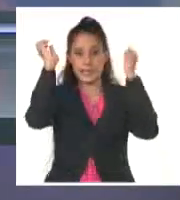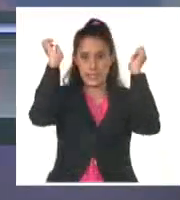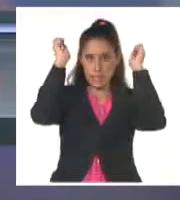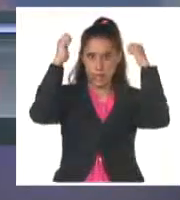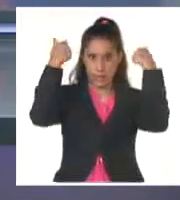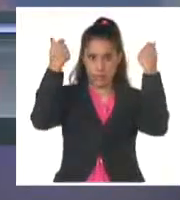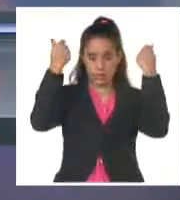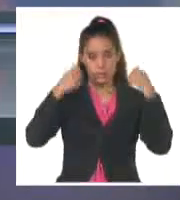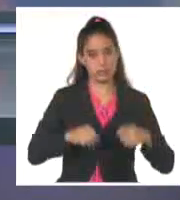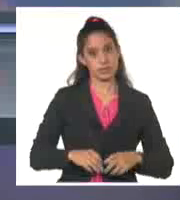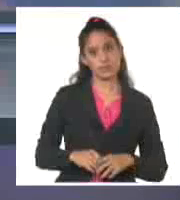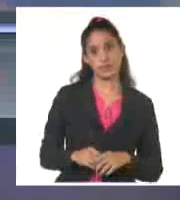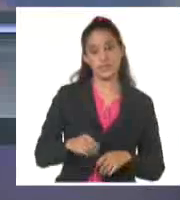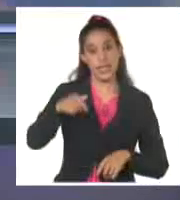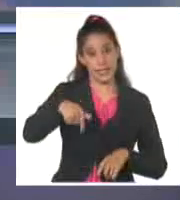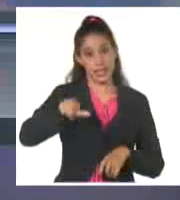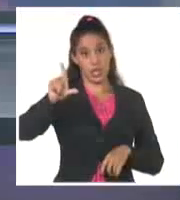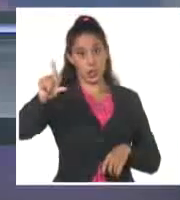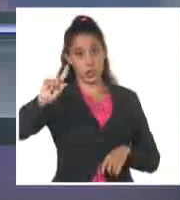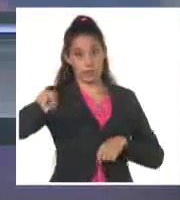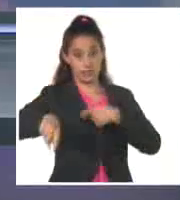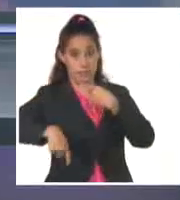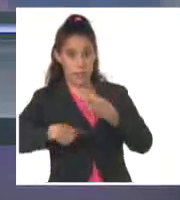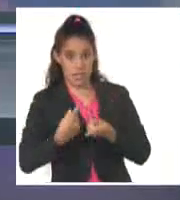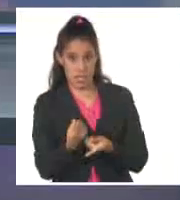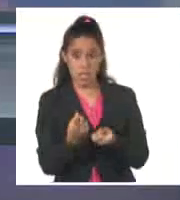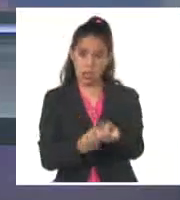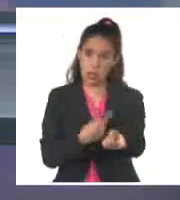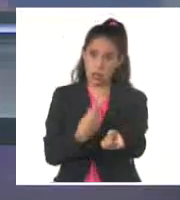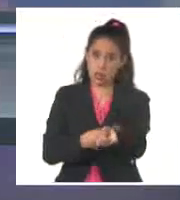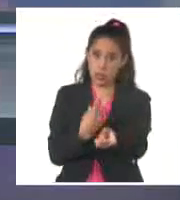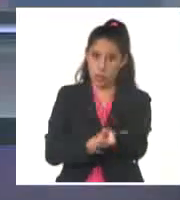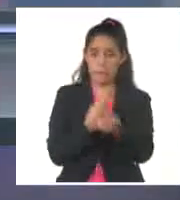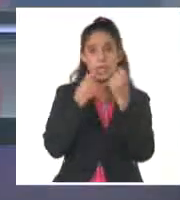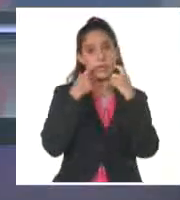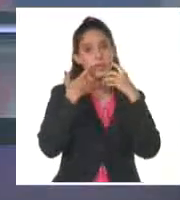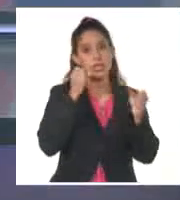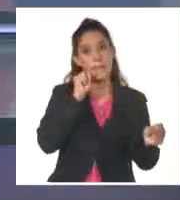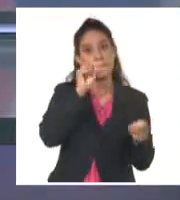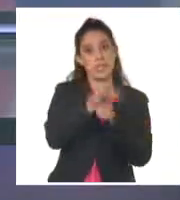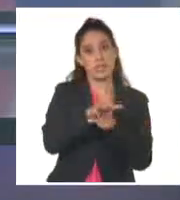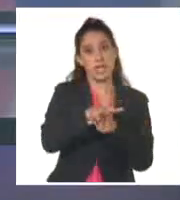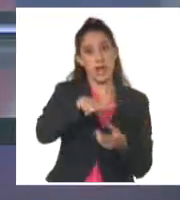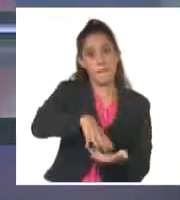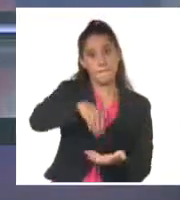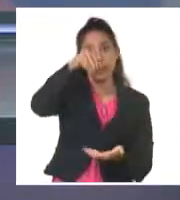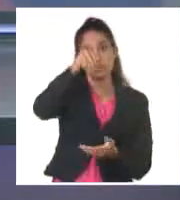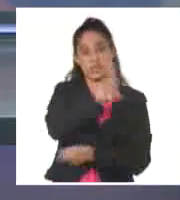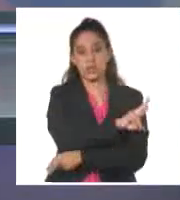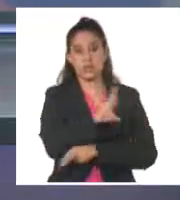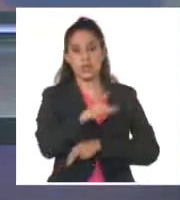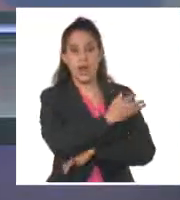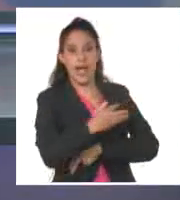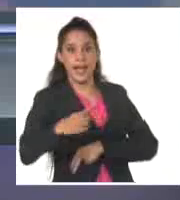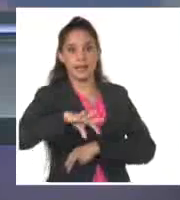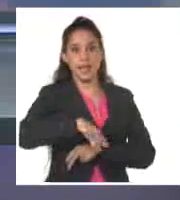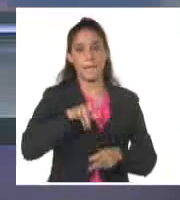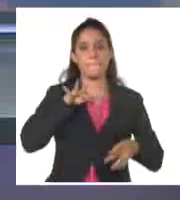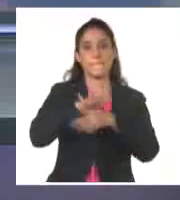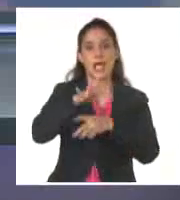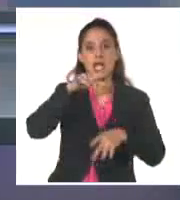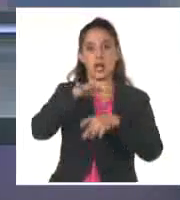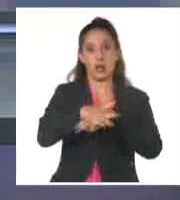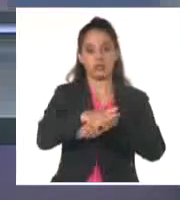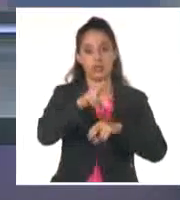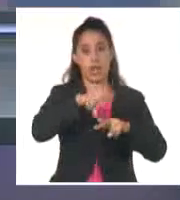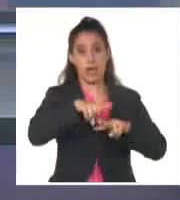Cienfuegos, este lunes se llevará a cabo la tradicional peregrinación que partirá desde la Plaza de la Revolución hasta el Malecón Habanero. El